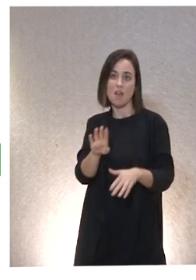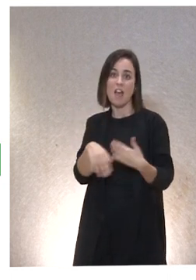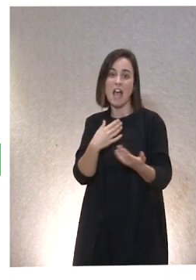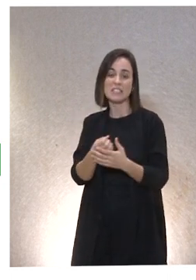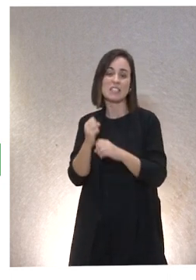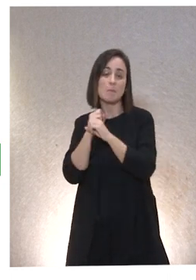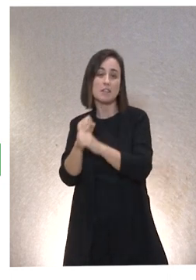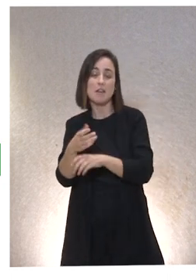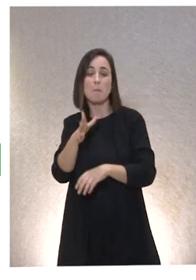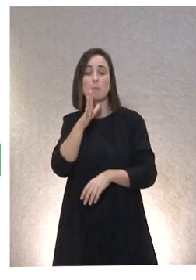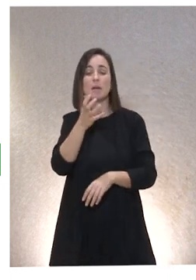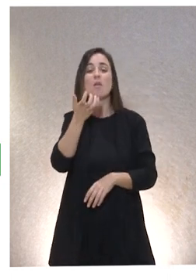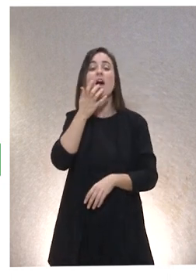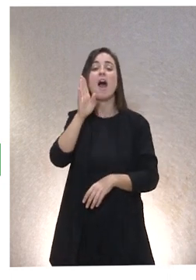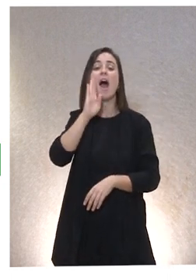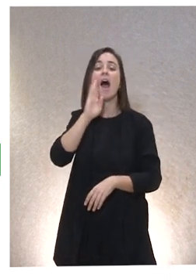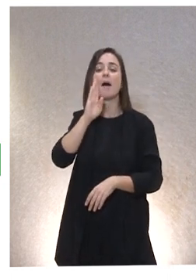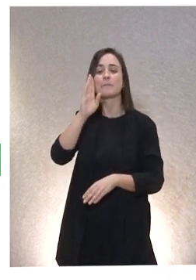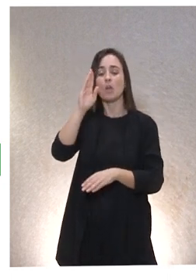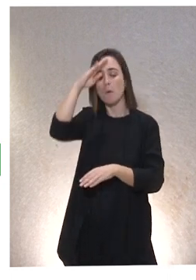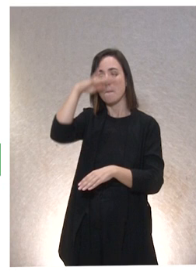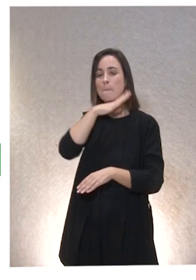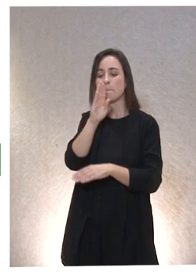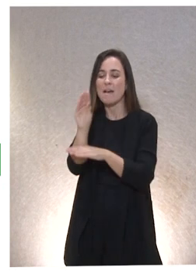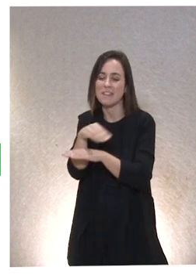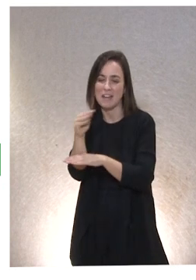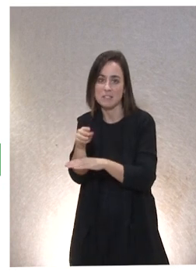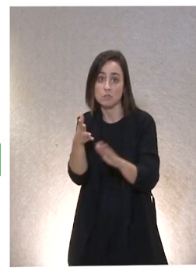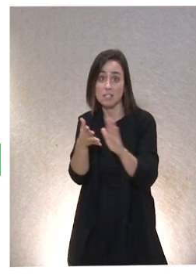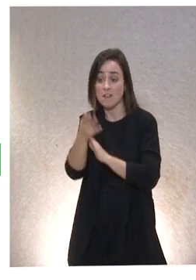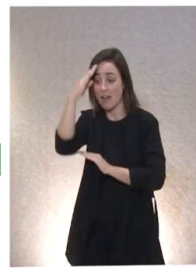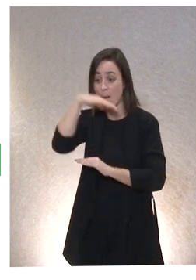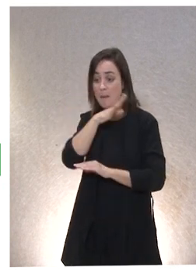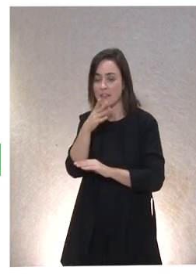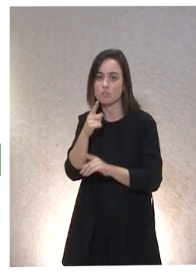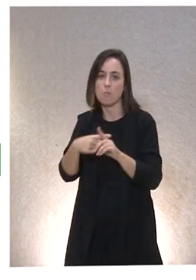Por ejemplo, paternalismo. Te cuido tanto que no te dejo crecer.